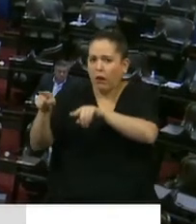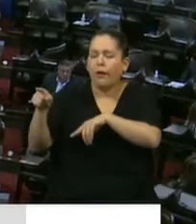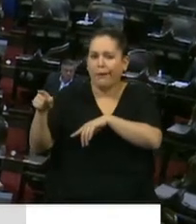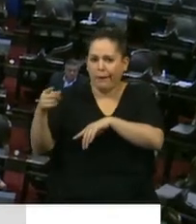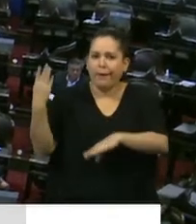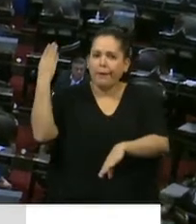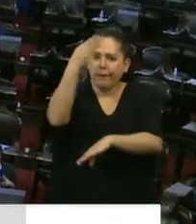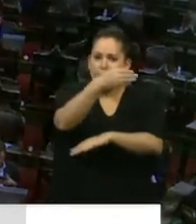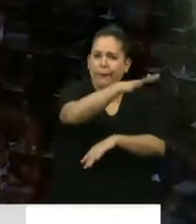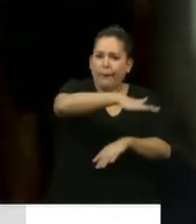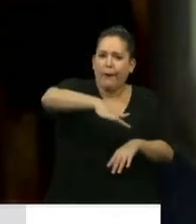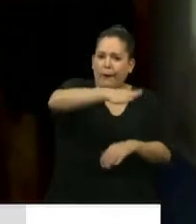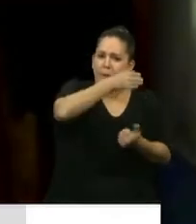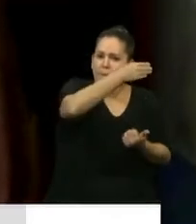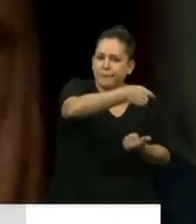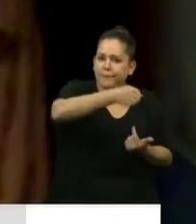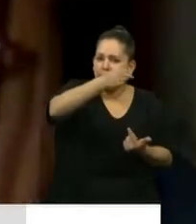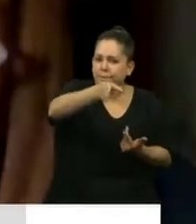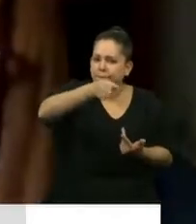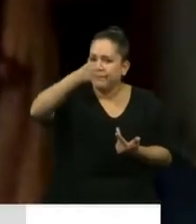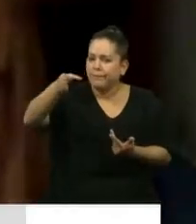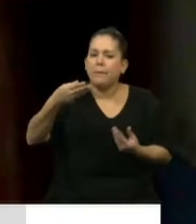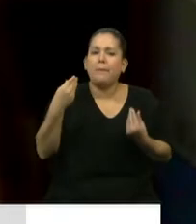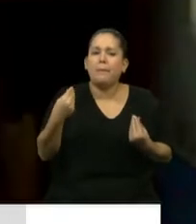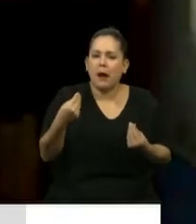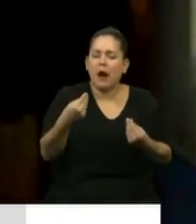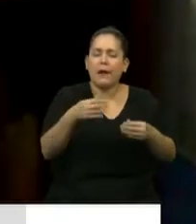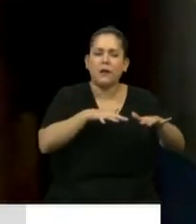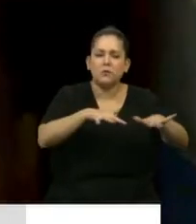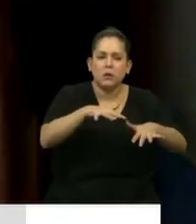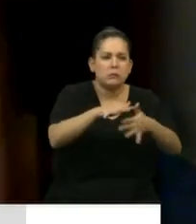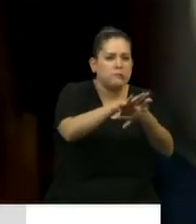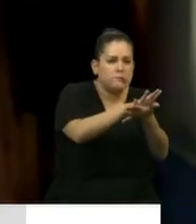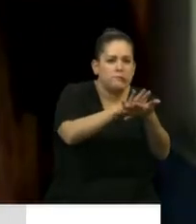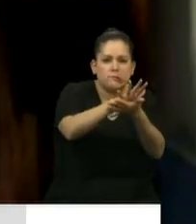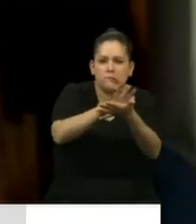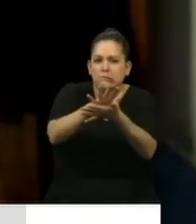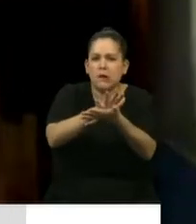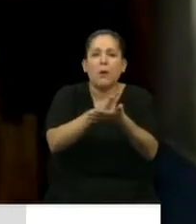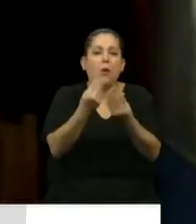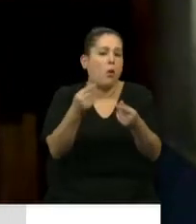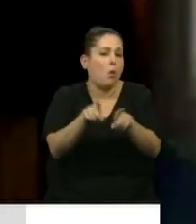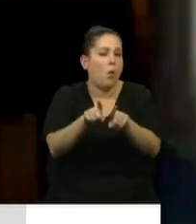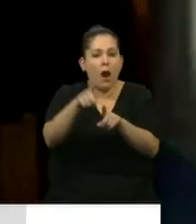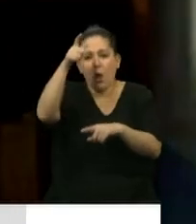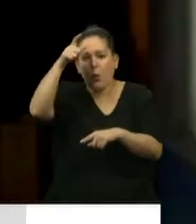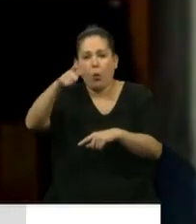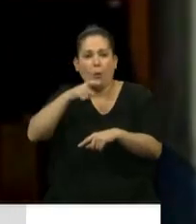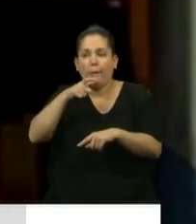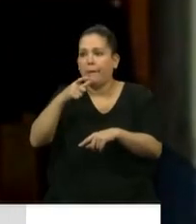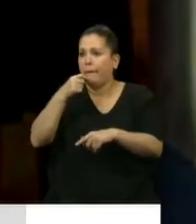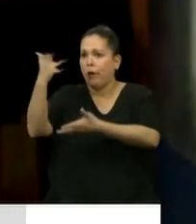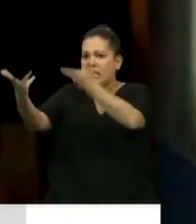barriadas tratando de resolver, como los bomberos hacen frente a un incendio, las